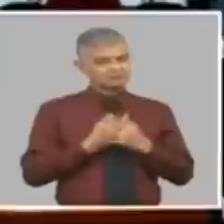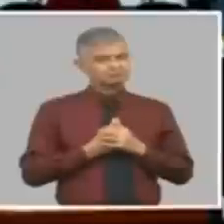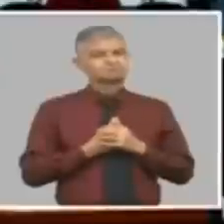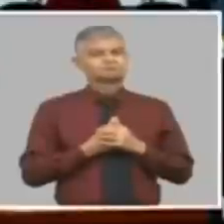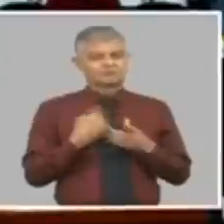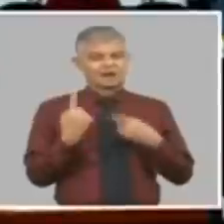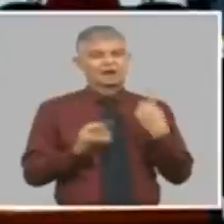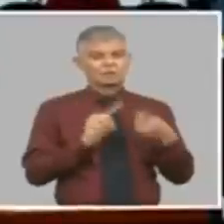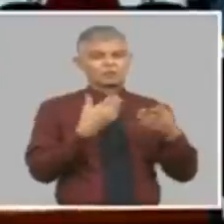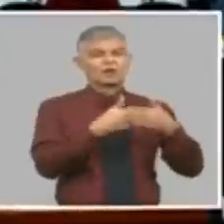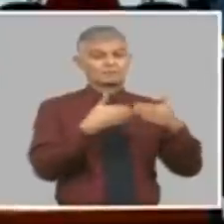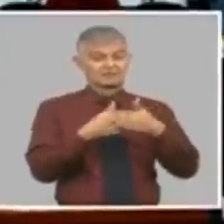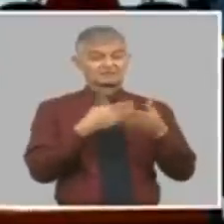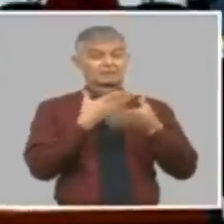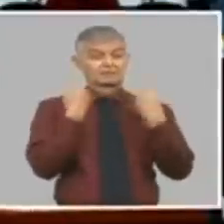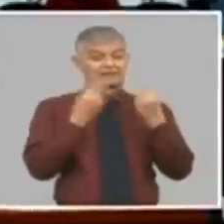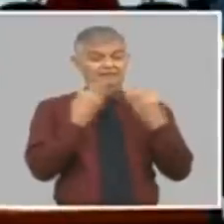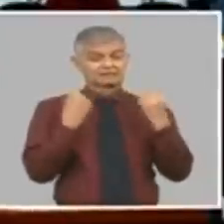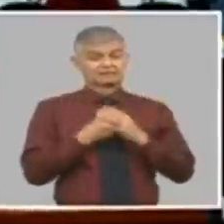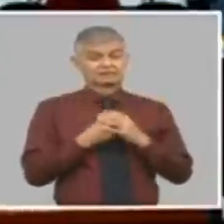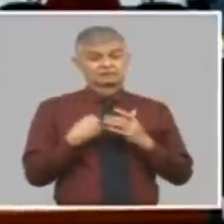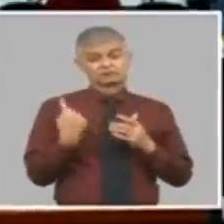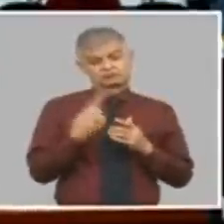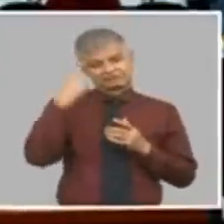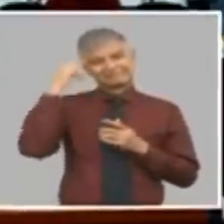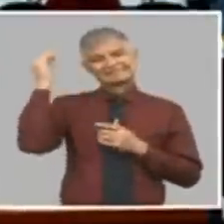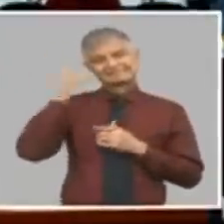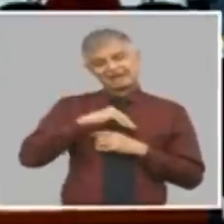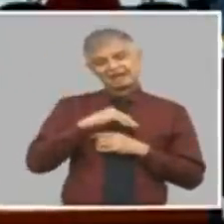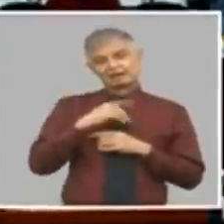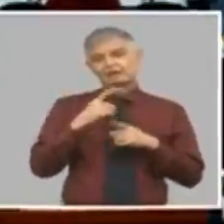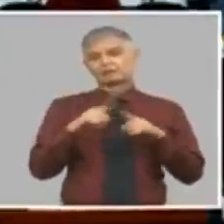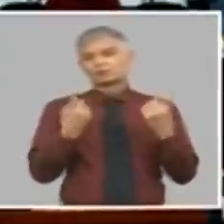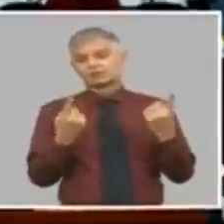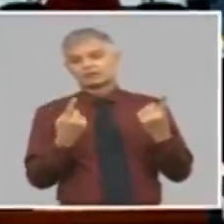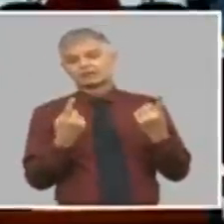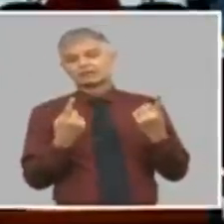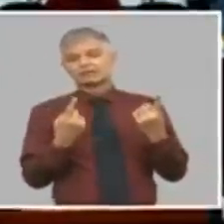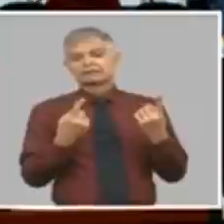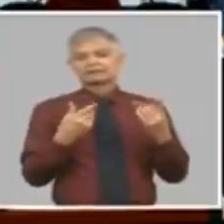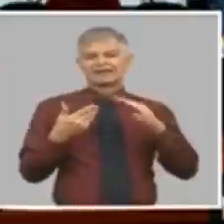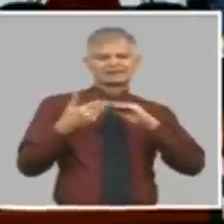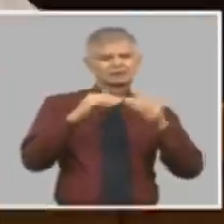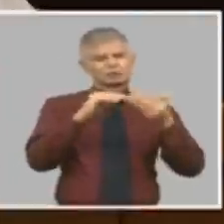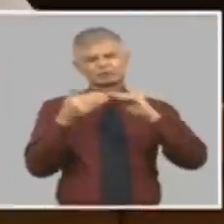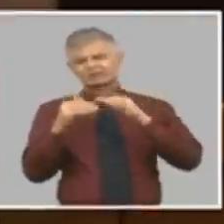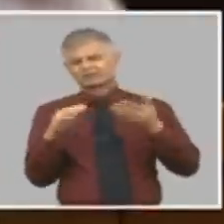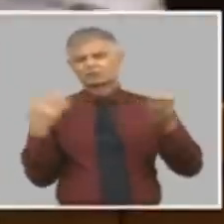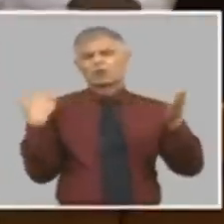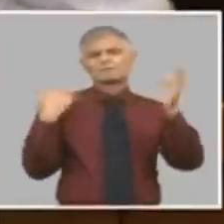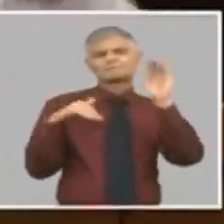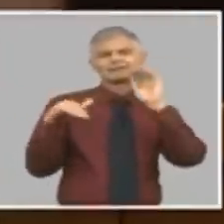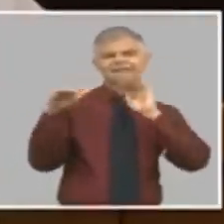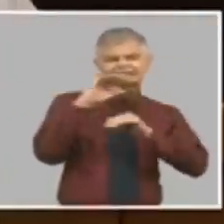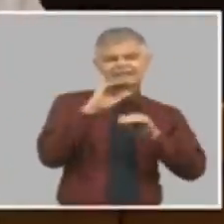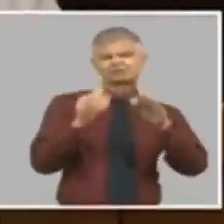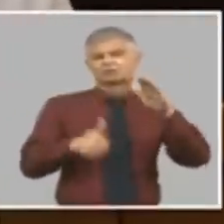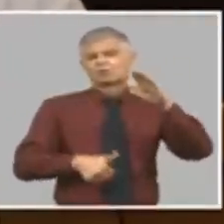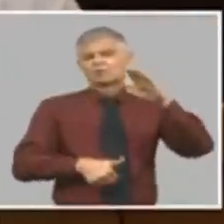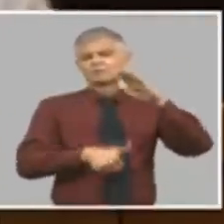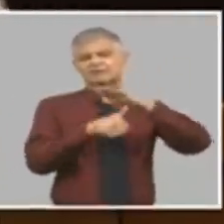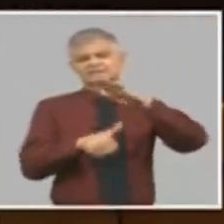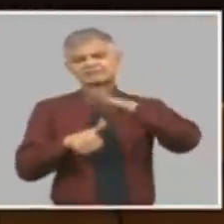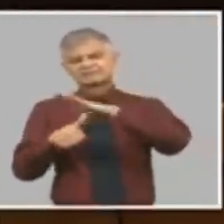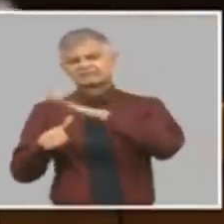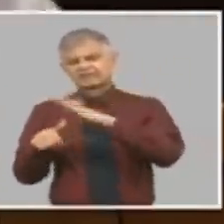y nosotros se saben las que son por orden se ha discutido con los ministros con los presidentes de la